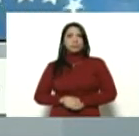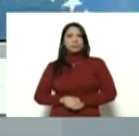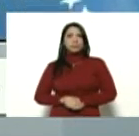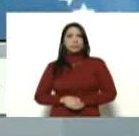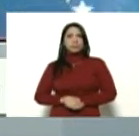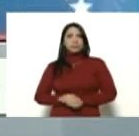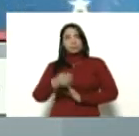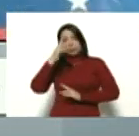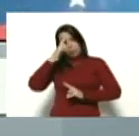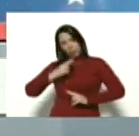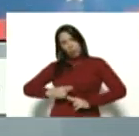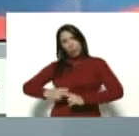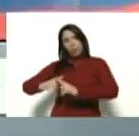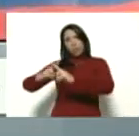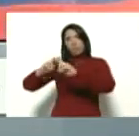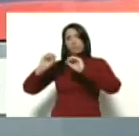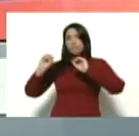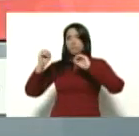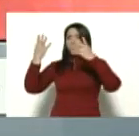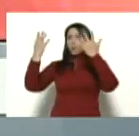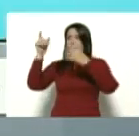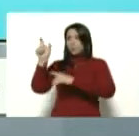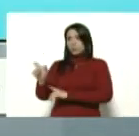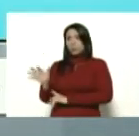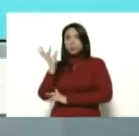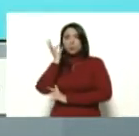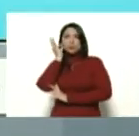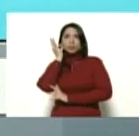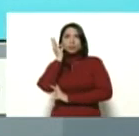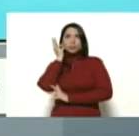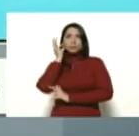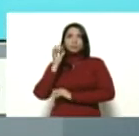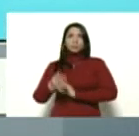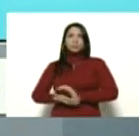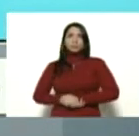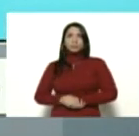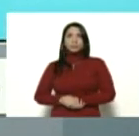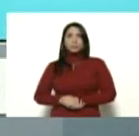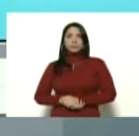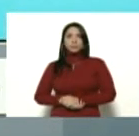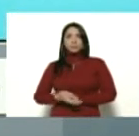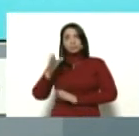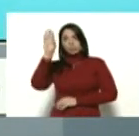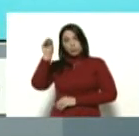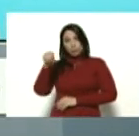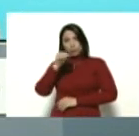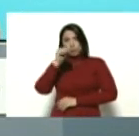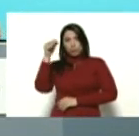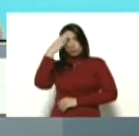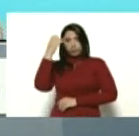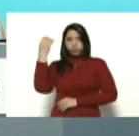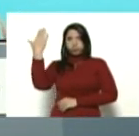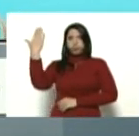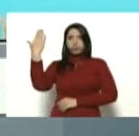Honor y gloria a esta atleta venezolana y que Dios la tenga en su altura